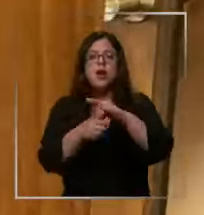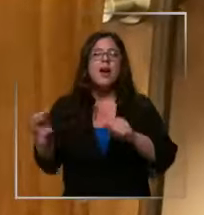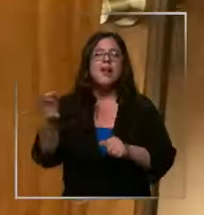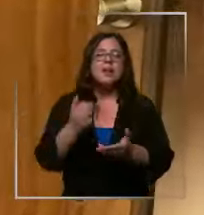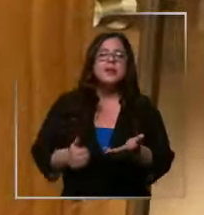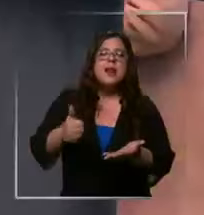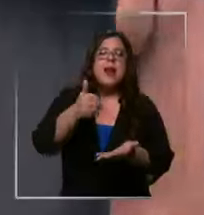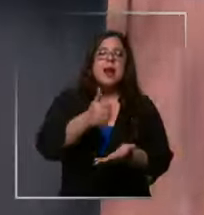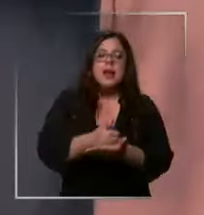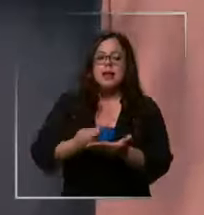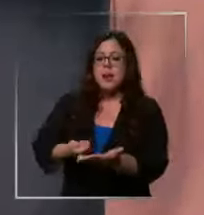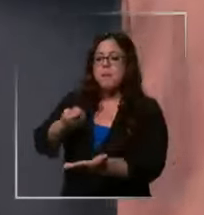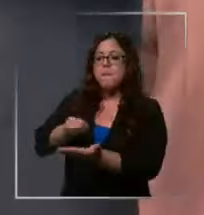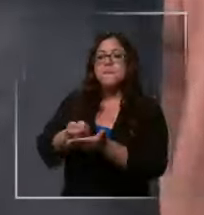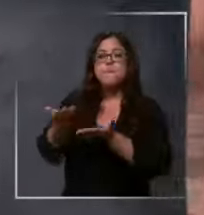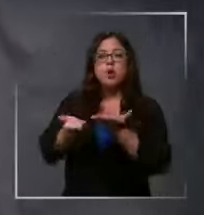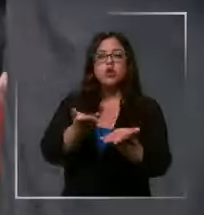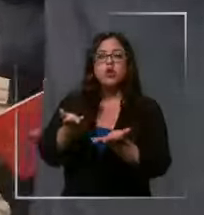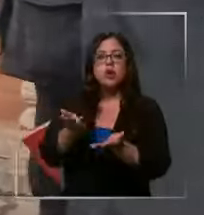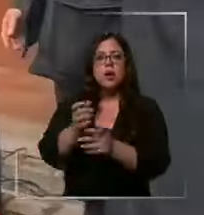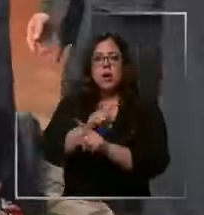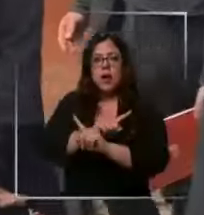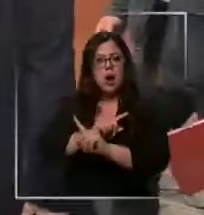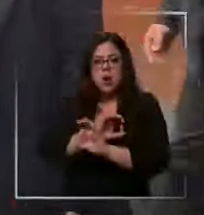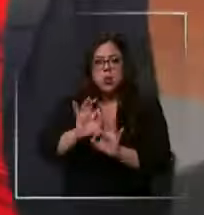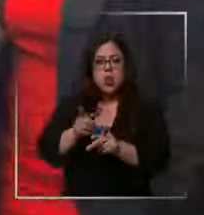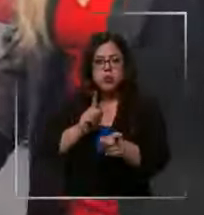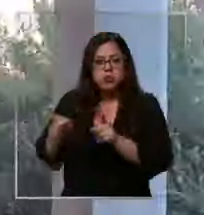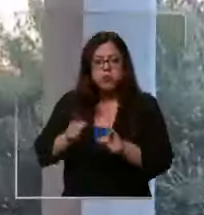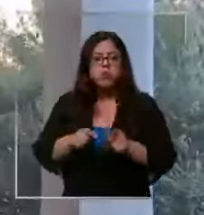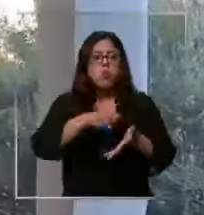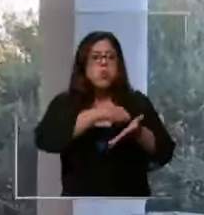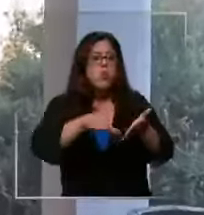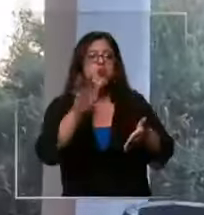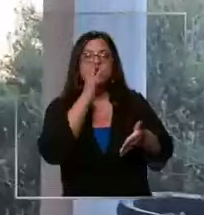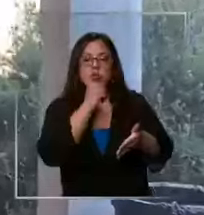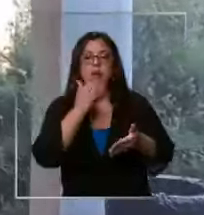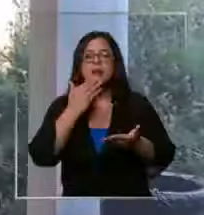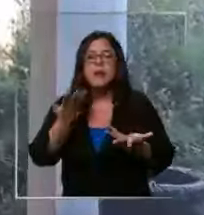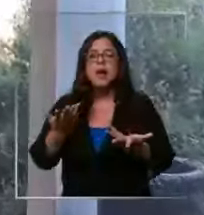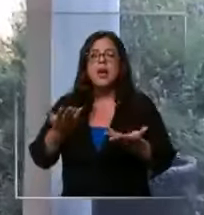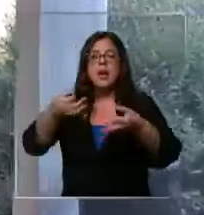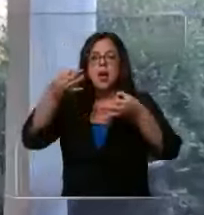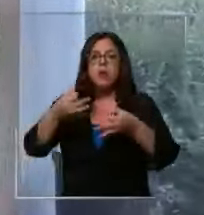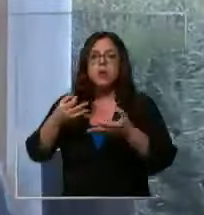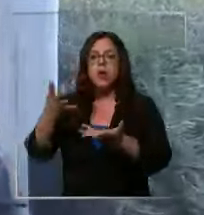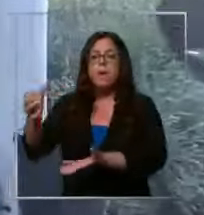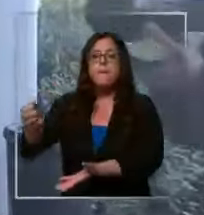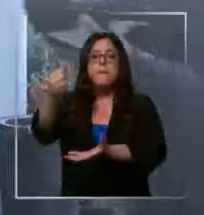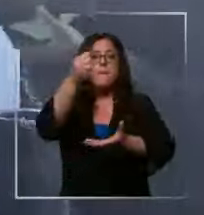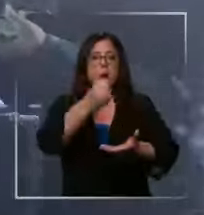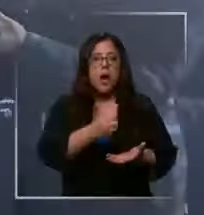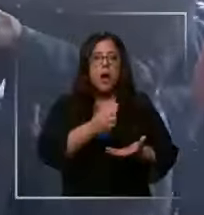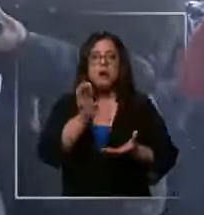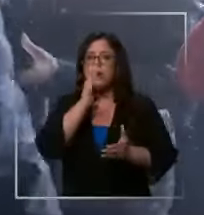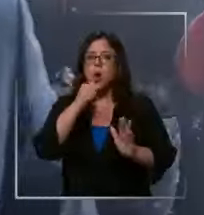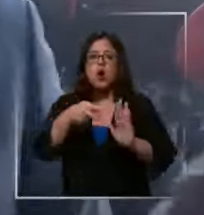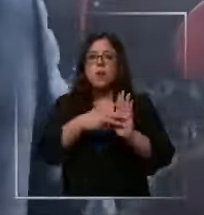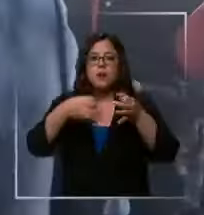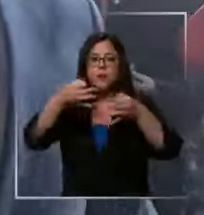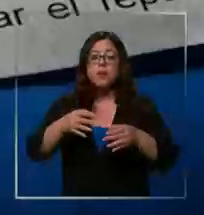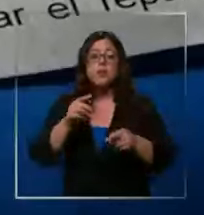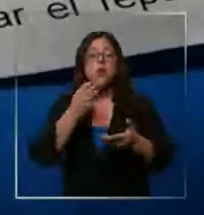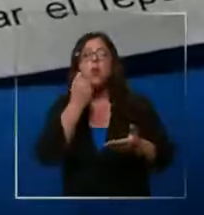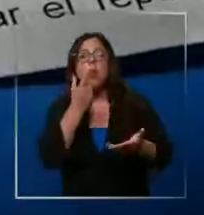alcalde habría hecho pagos de servicios no ejecutados, multas no aplicadas y adjudicaciones fuera de normas. Entre ellas, una